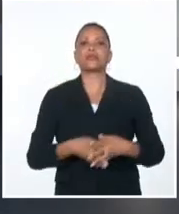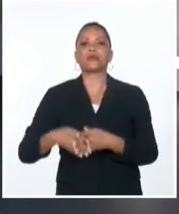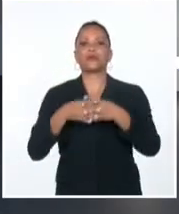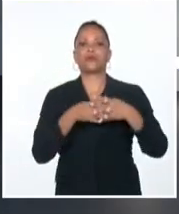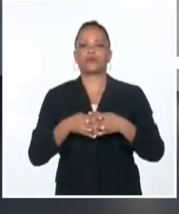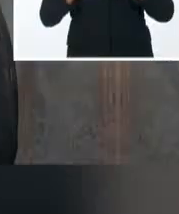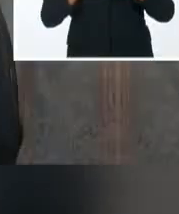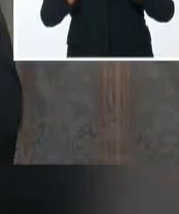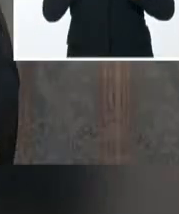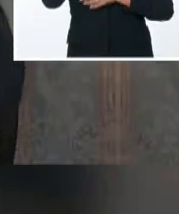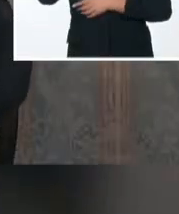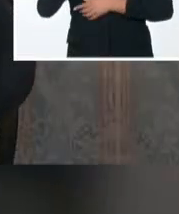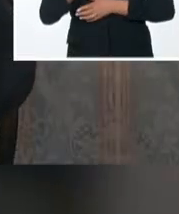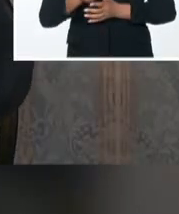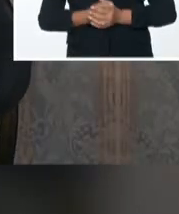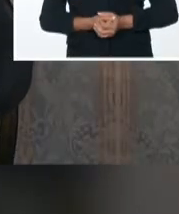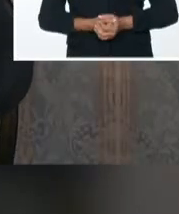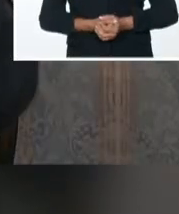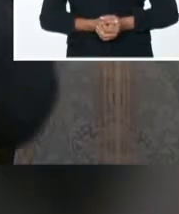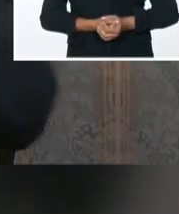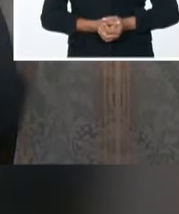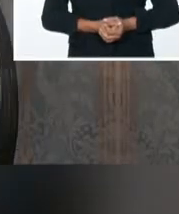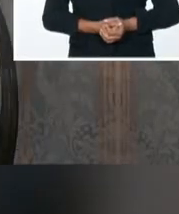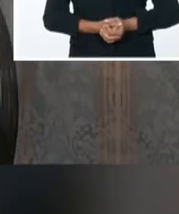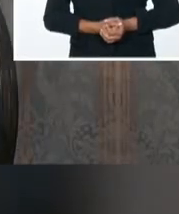vecino país. El